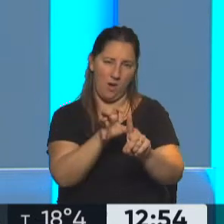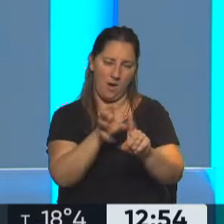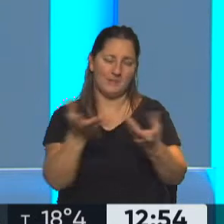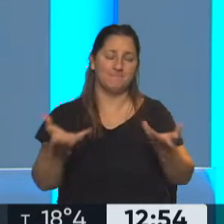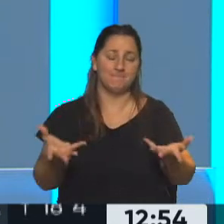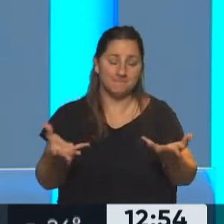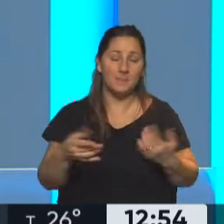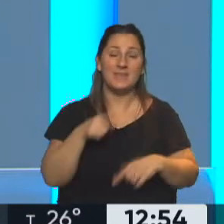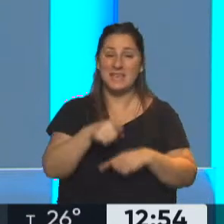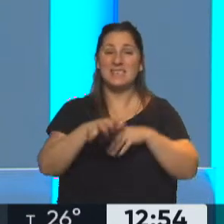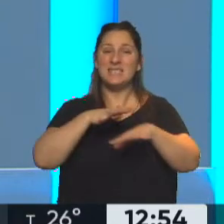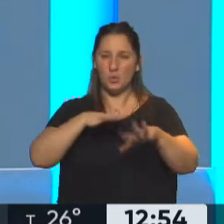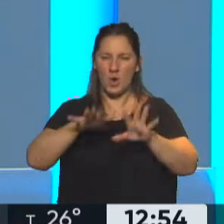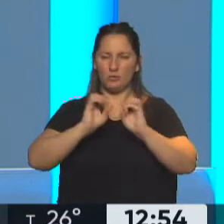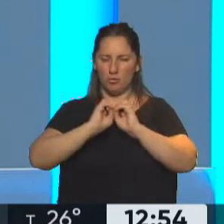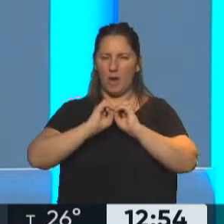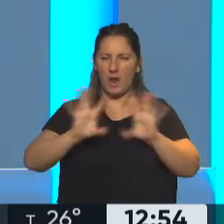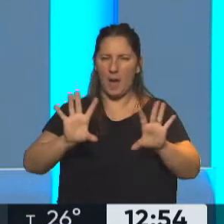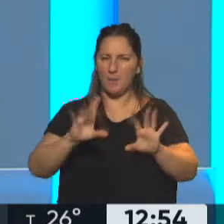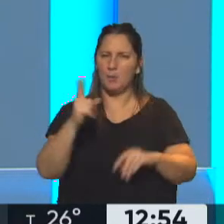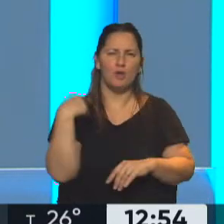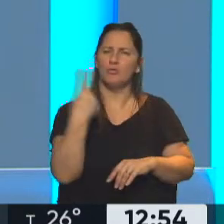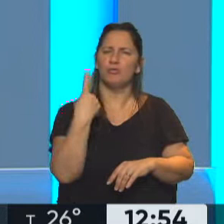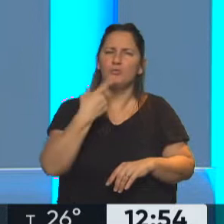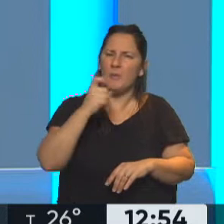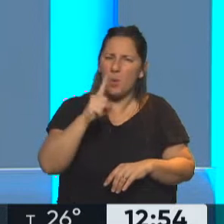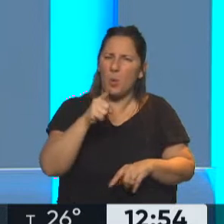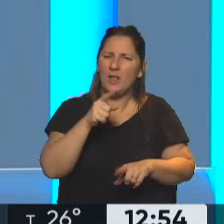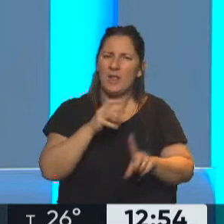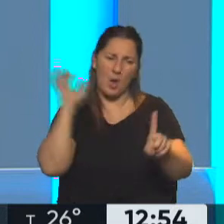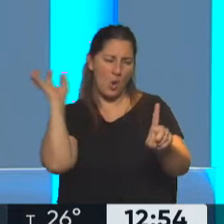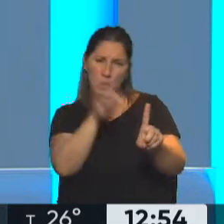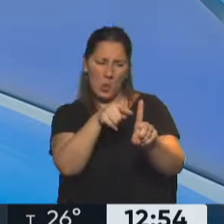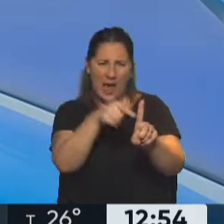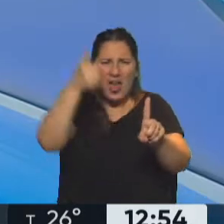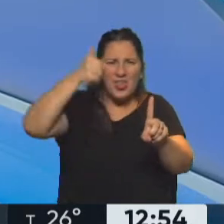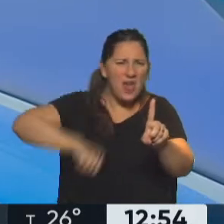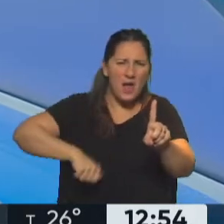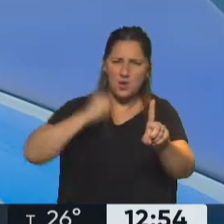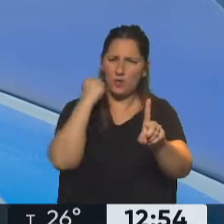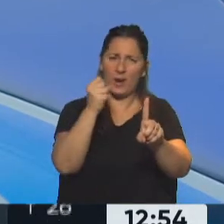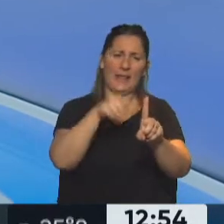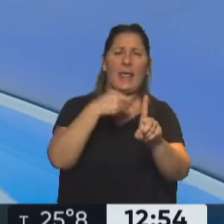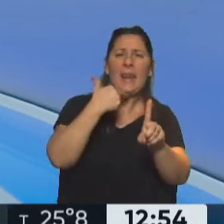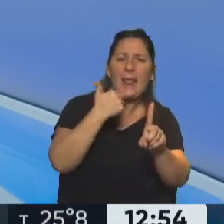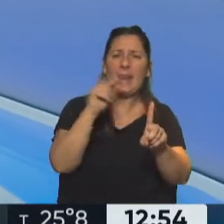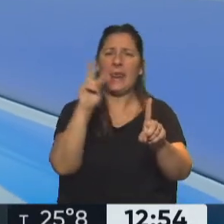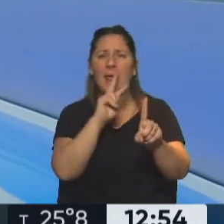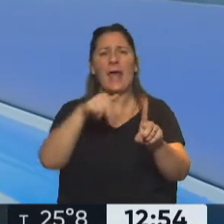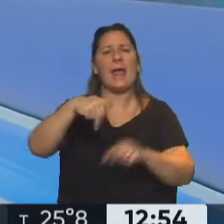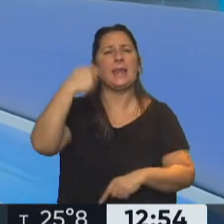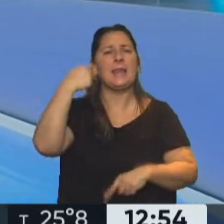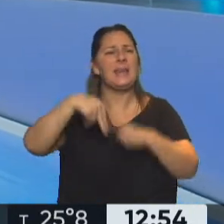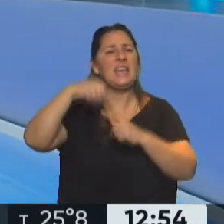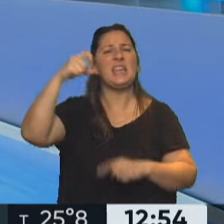muy, muy terribles porque no sabemos el daño que le causamos a ese niño, a esa niña, a esa niña con